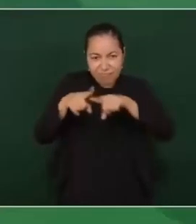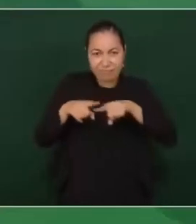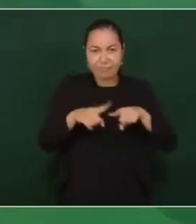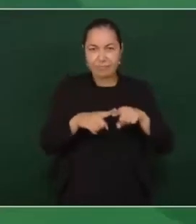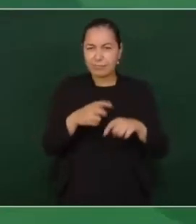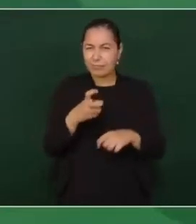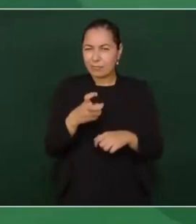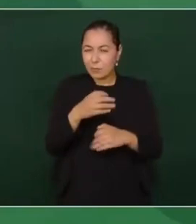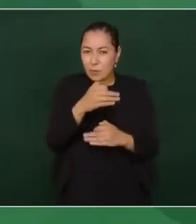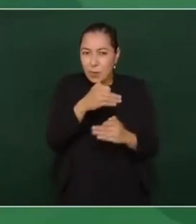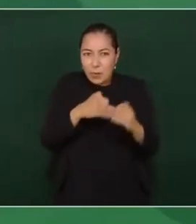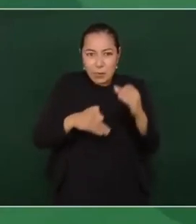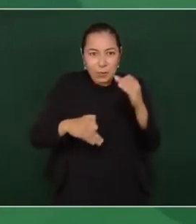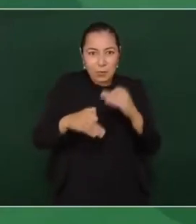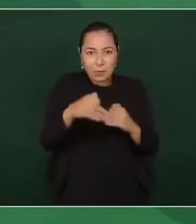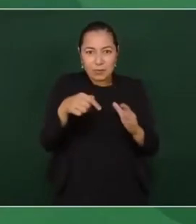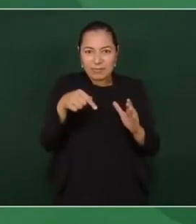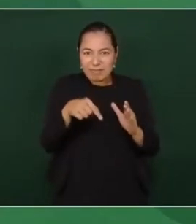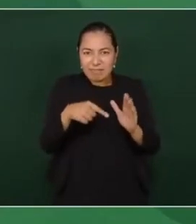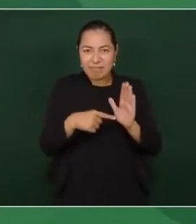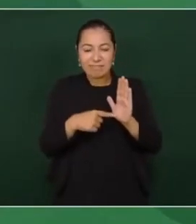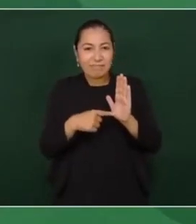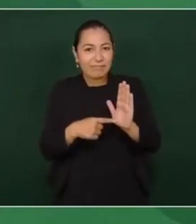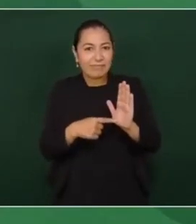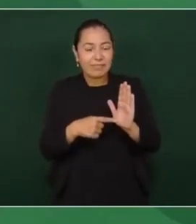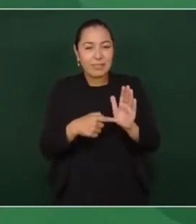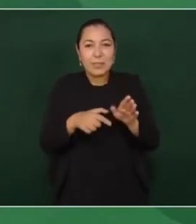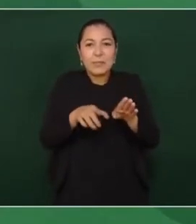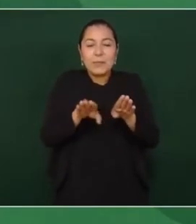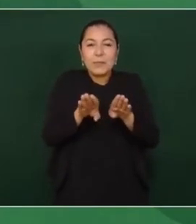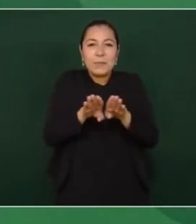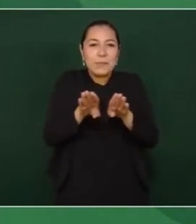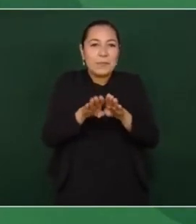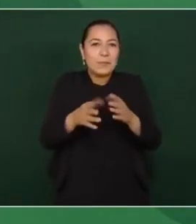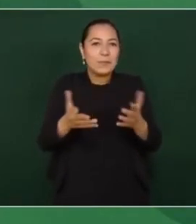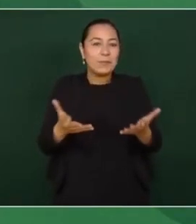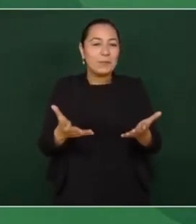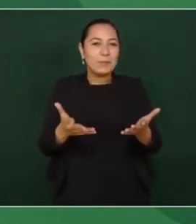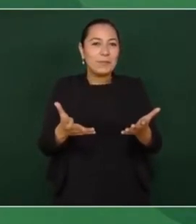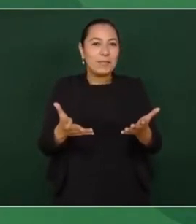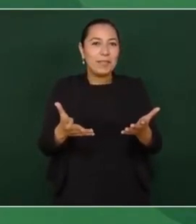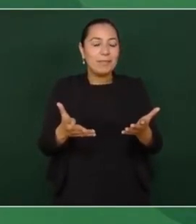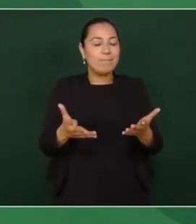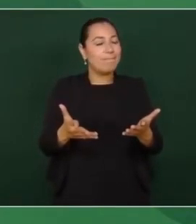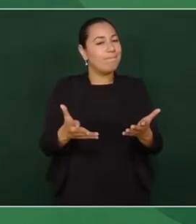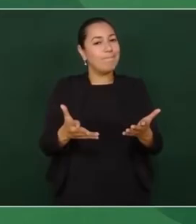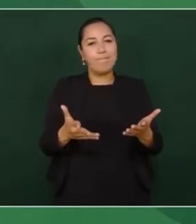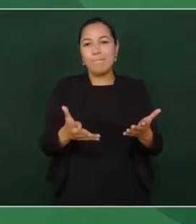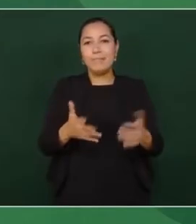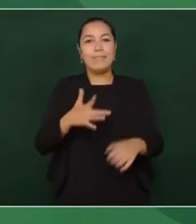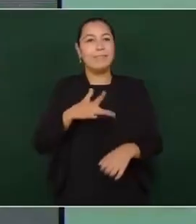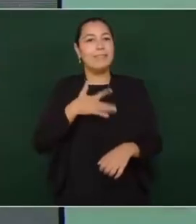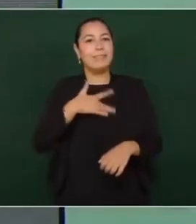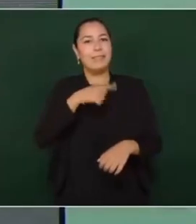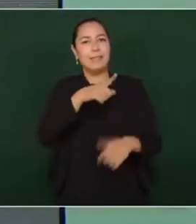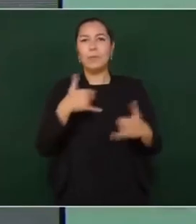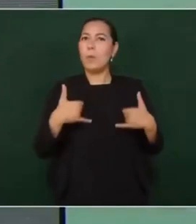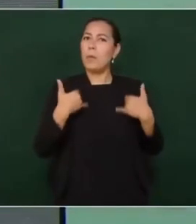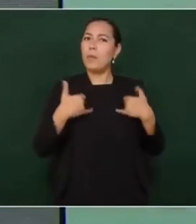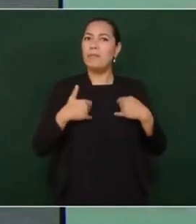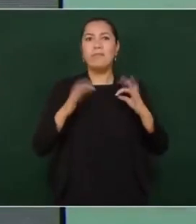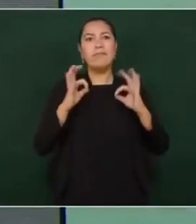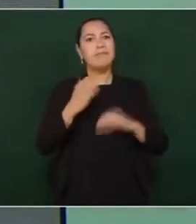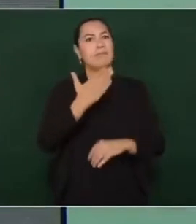todo eso y cómo se va apagando la vida de los jóvenes,